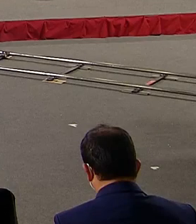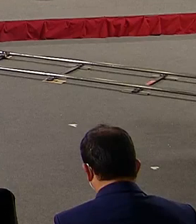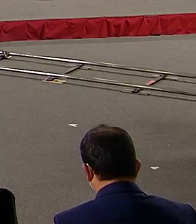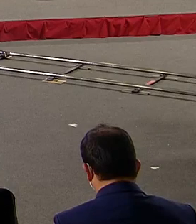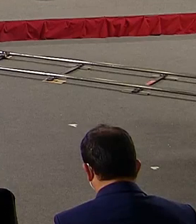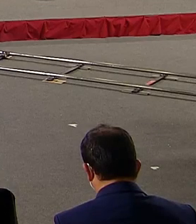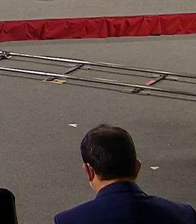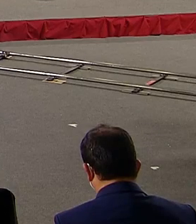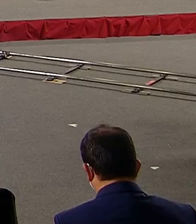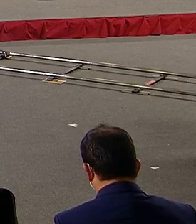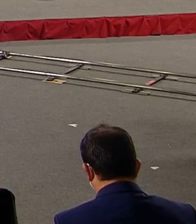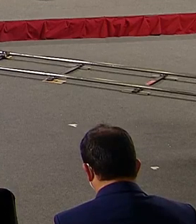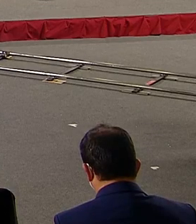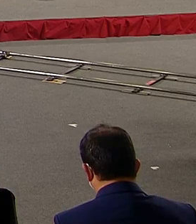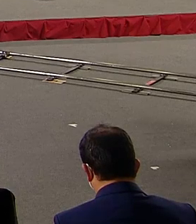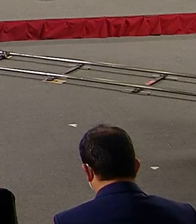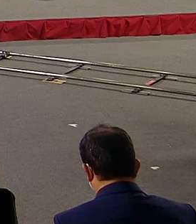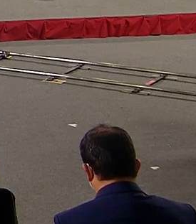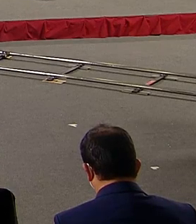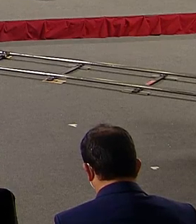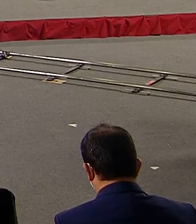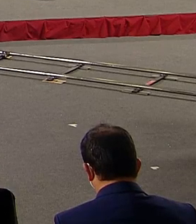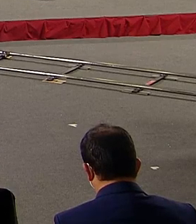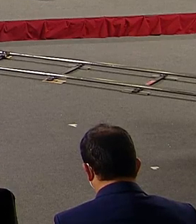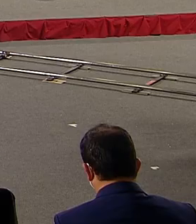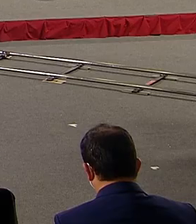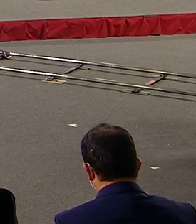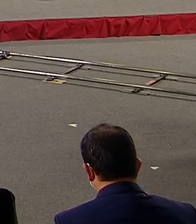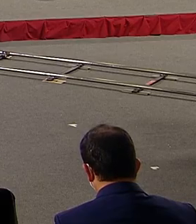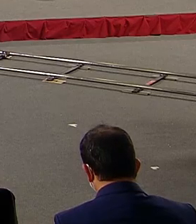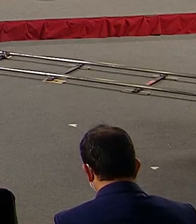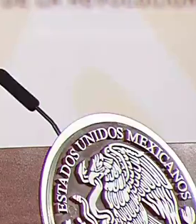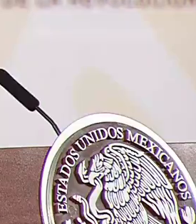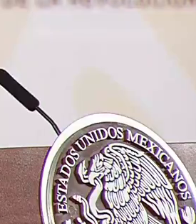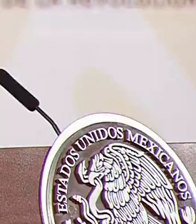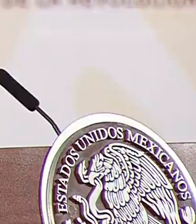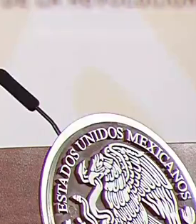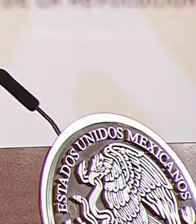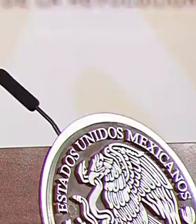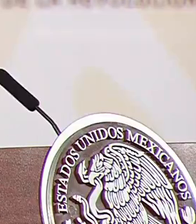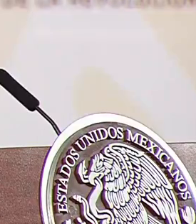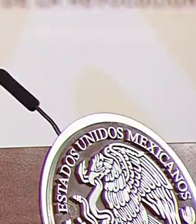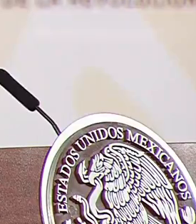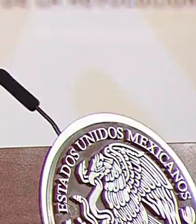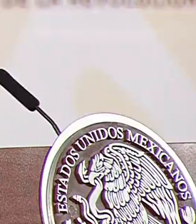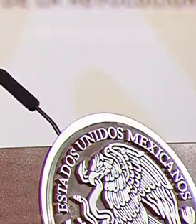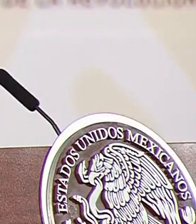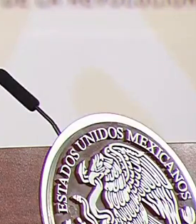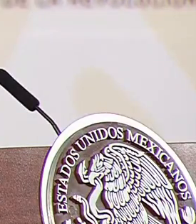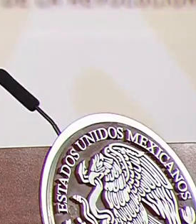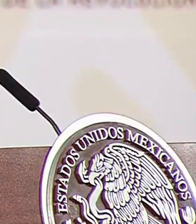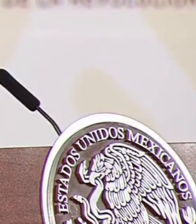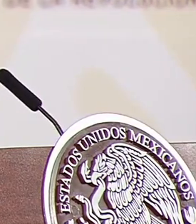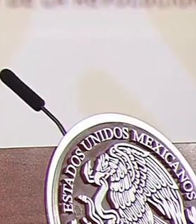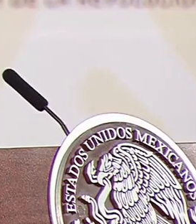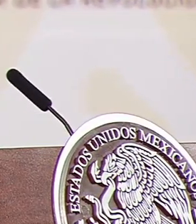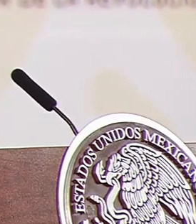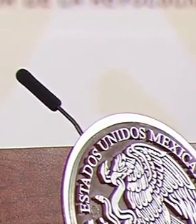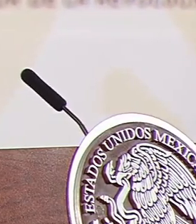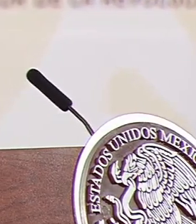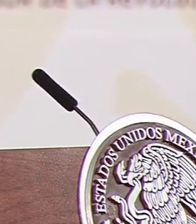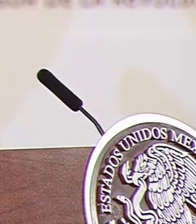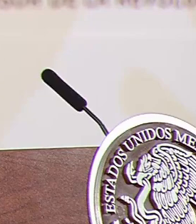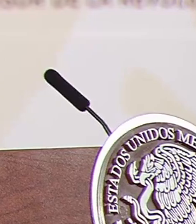existencia y representar a sus votantes en los órganos del poder, al igual que los partidos políticos.